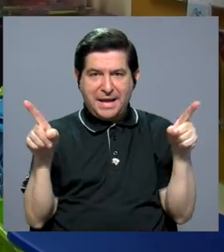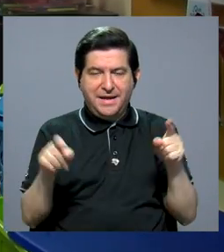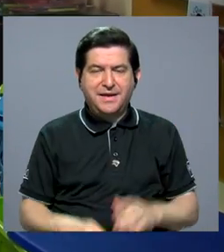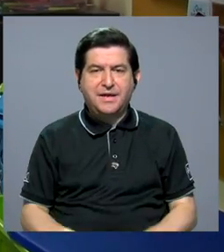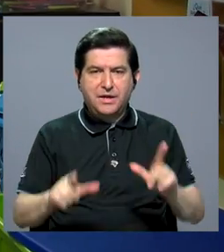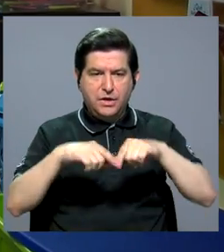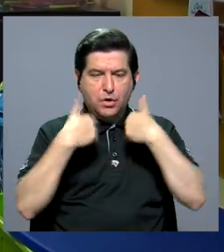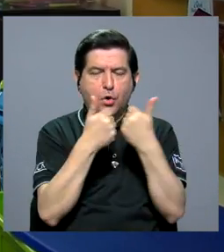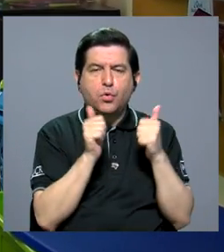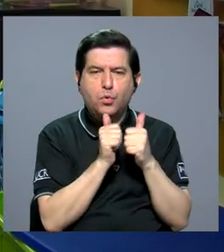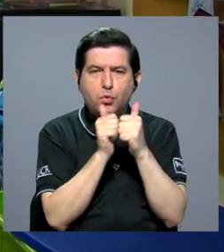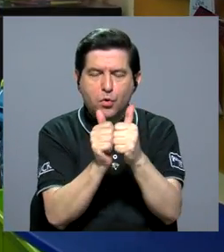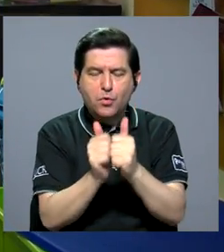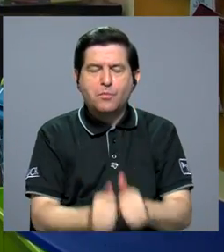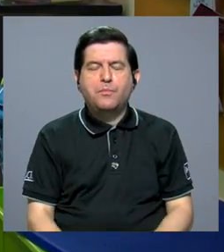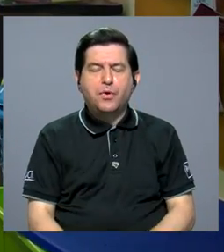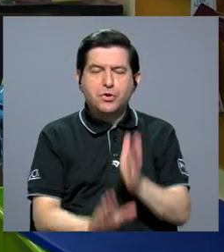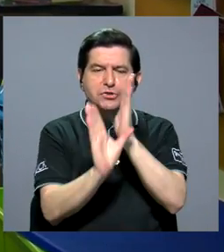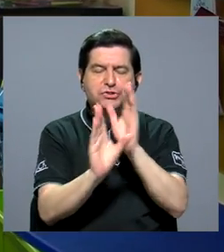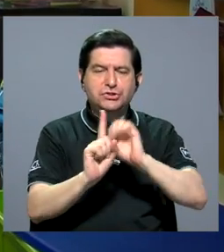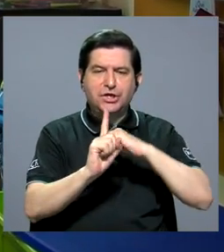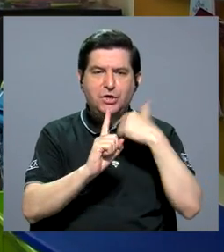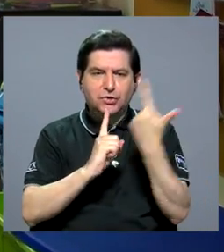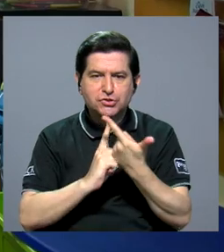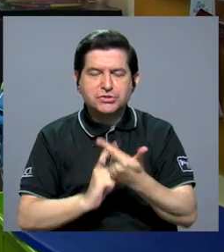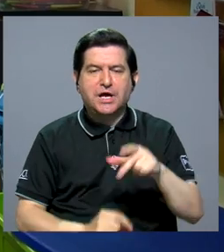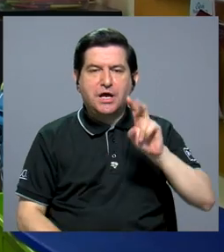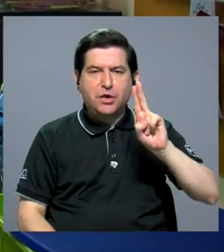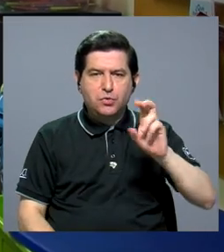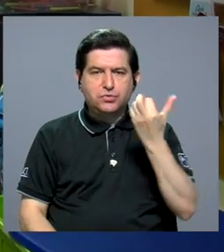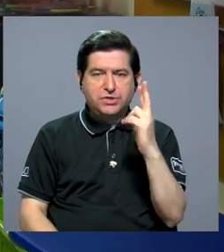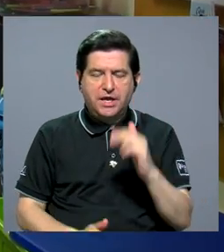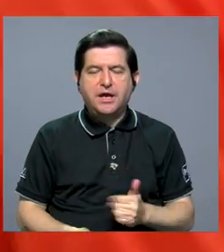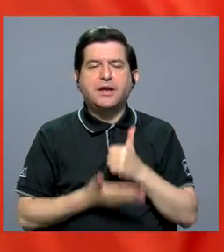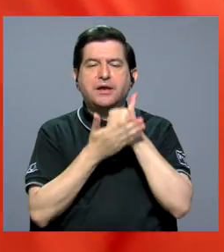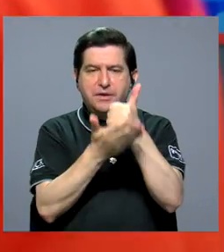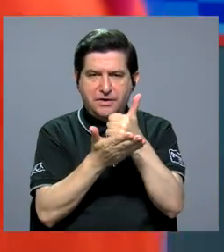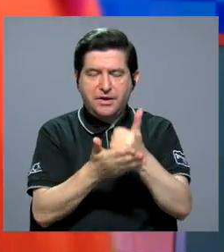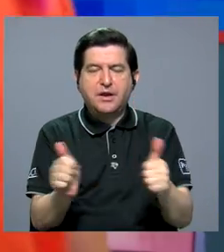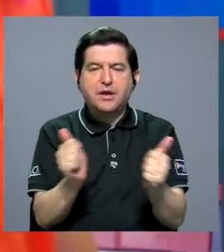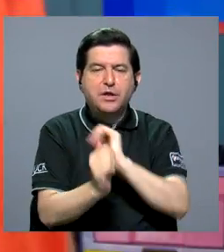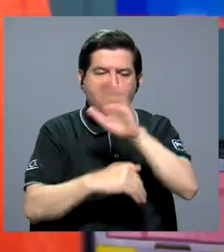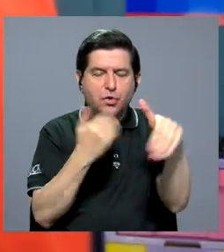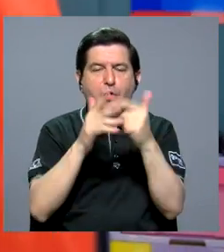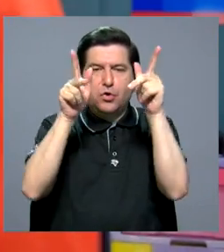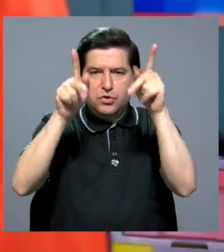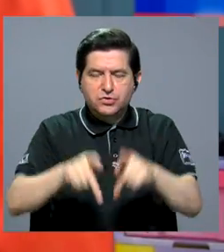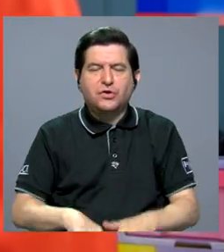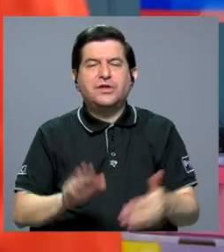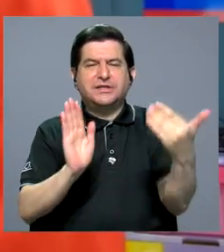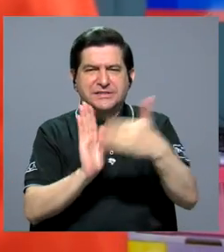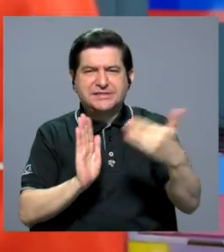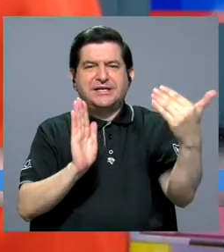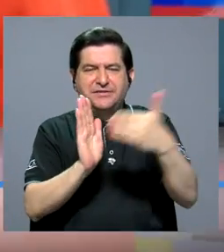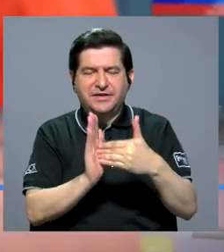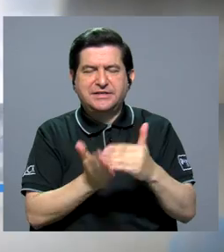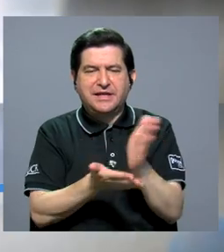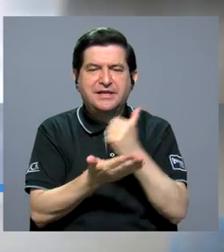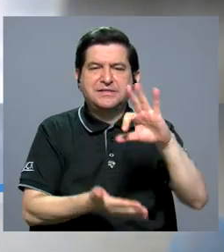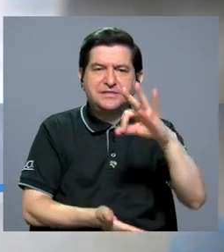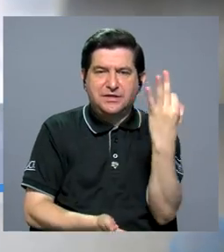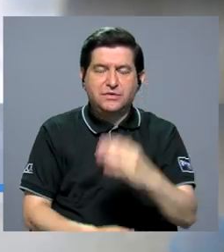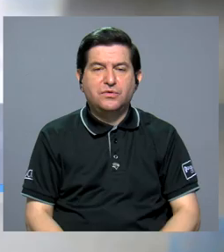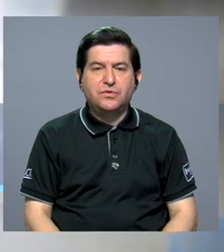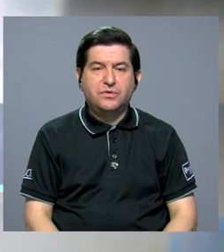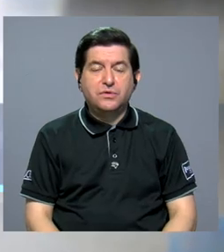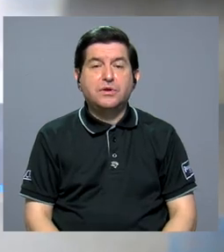la Brigada de Acompañamiento Psicossocial de la UCR estuvo con ellos y con el resto de personas que sufrieron alguna afectación. Me